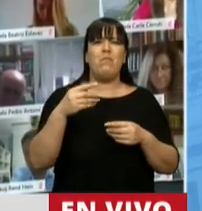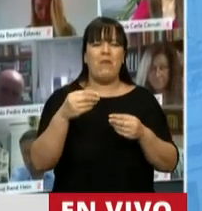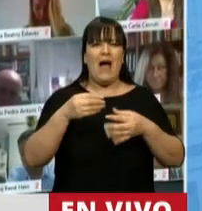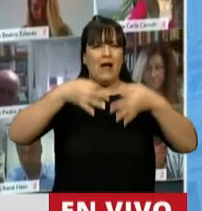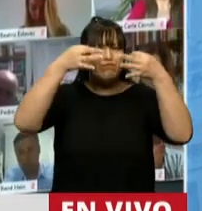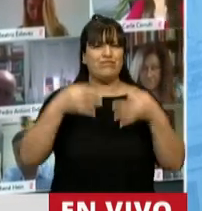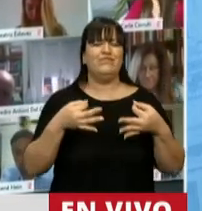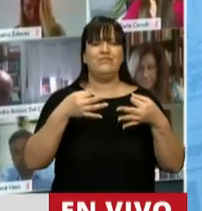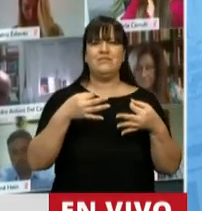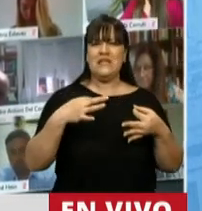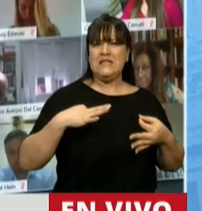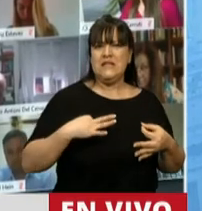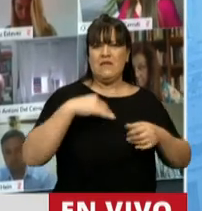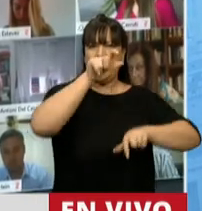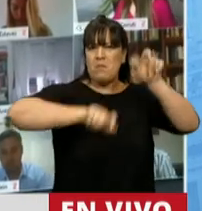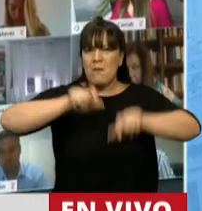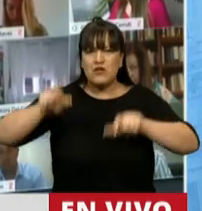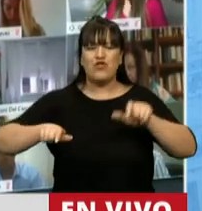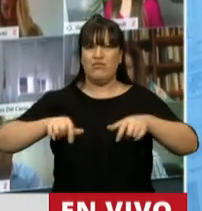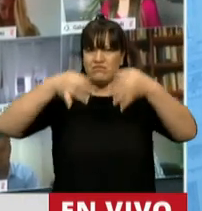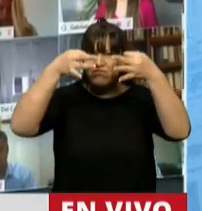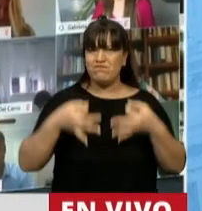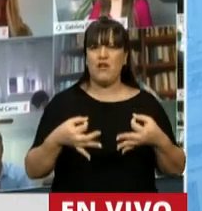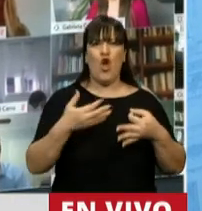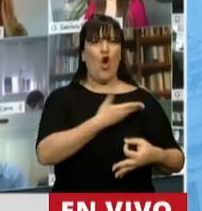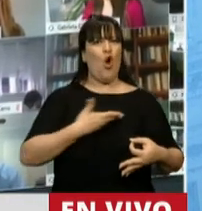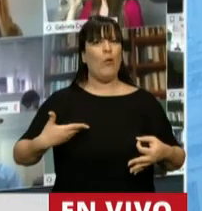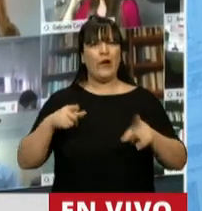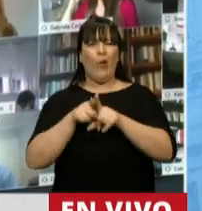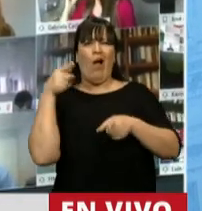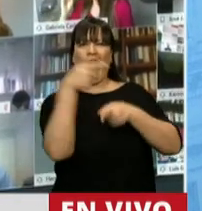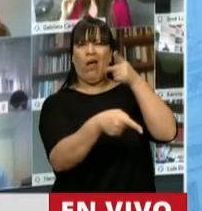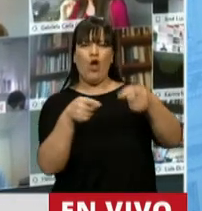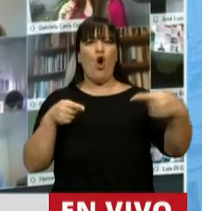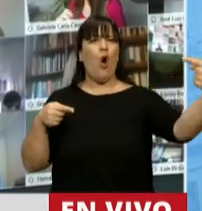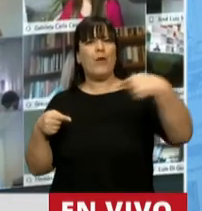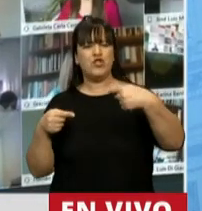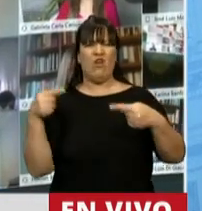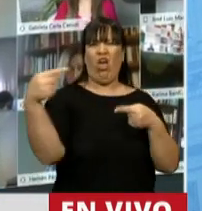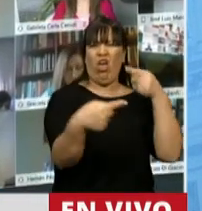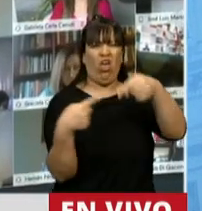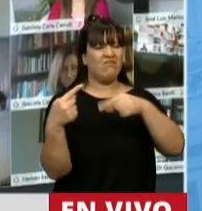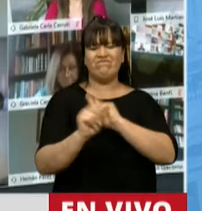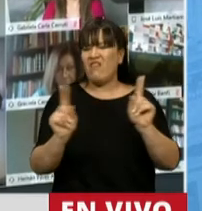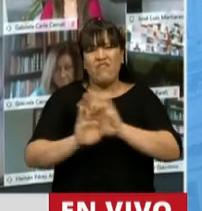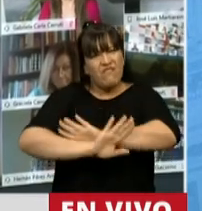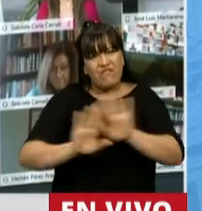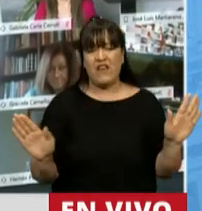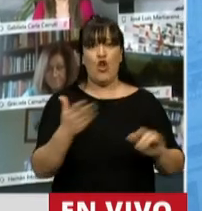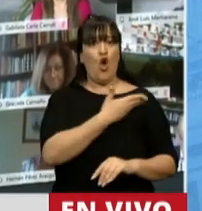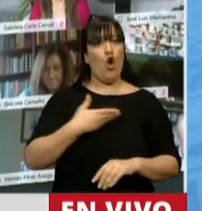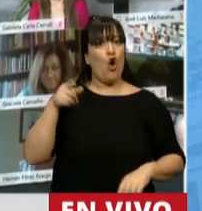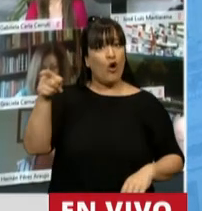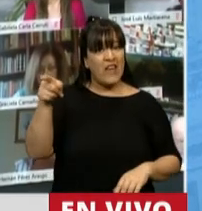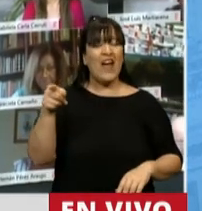cordura cívica, que el gobierno deje de acusar a la oposición, cuando lo único que hace es